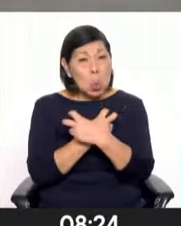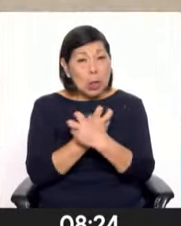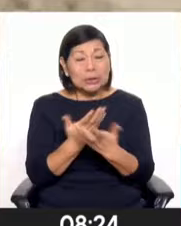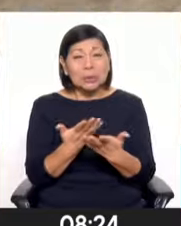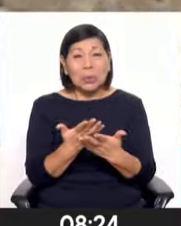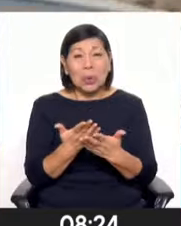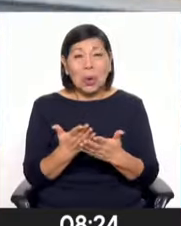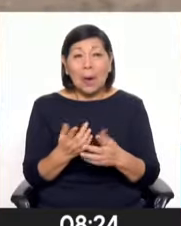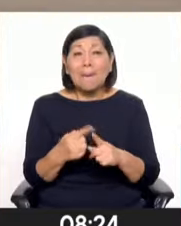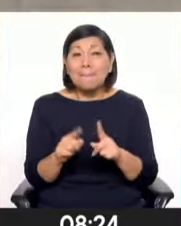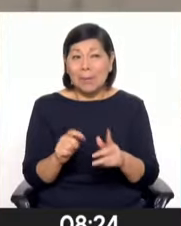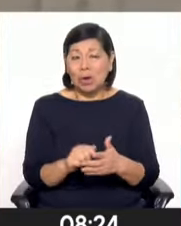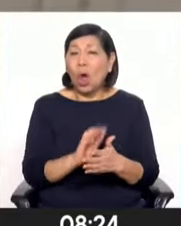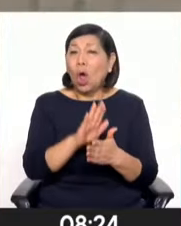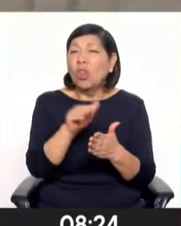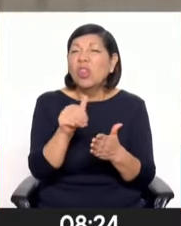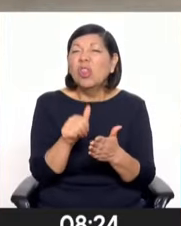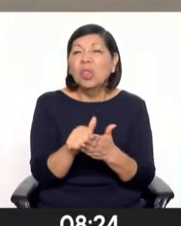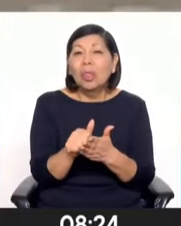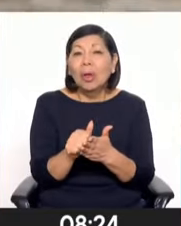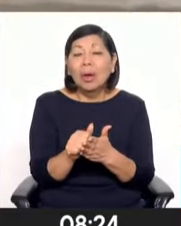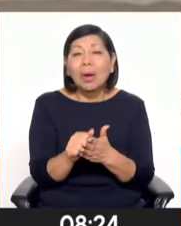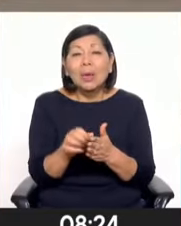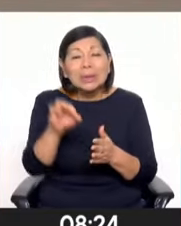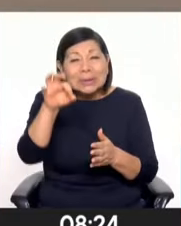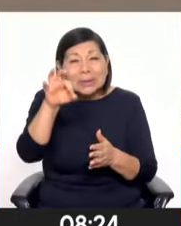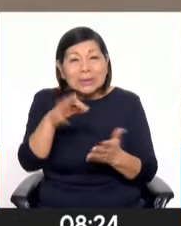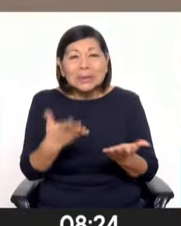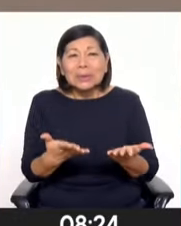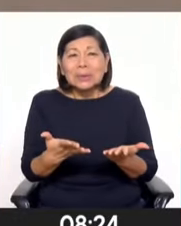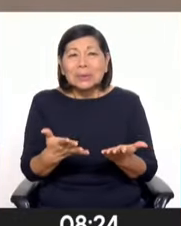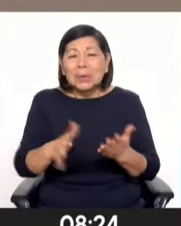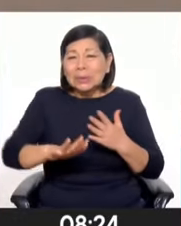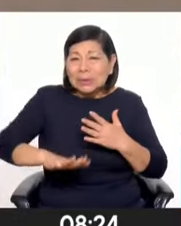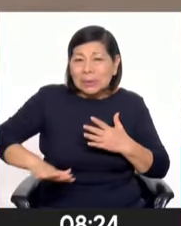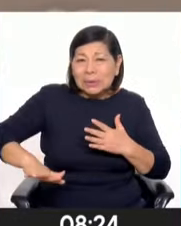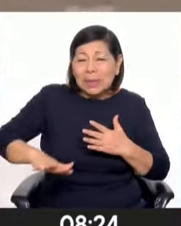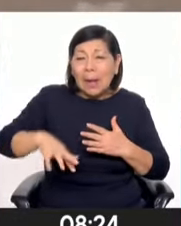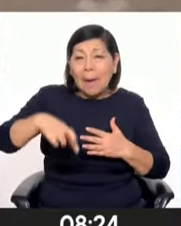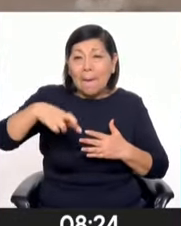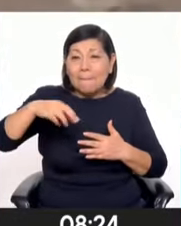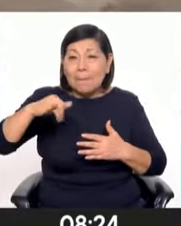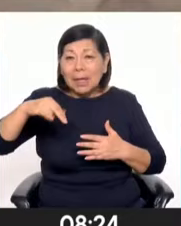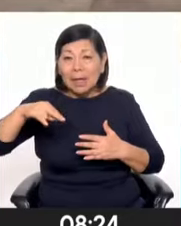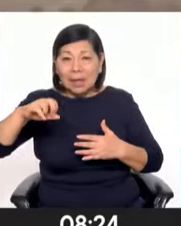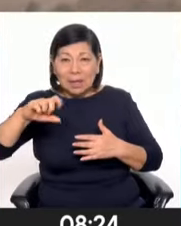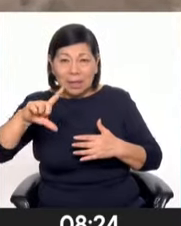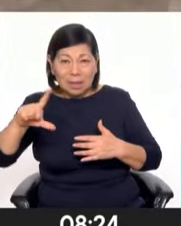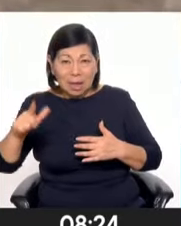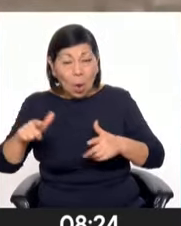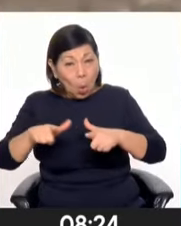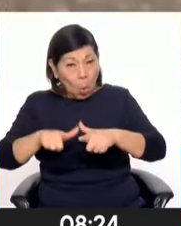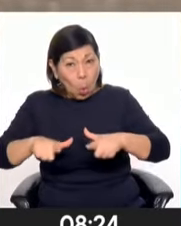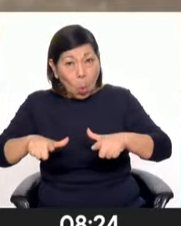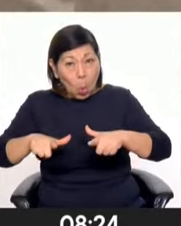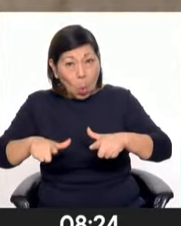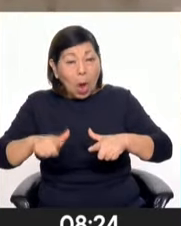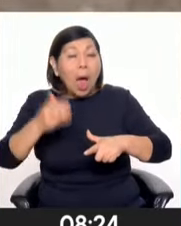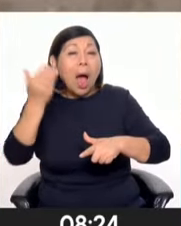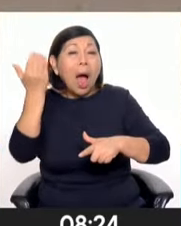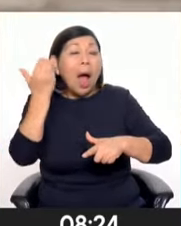Blanco, sino todo lo que es Pinilla, un centro poblado de Pinilla, que es una zona netamente